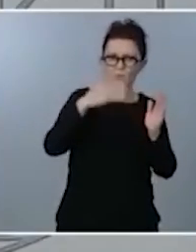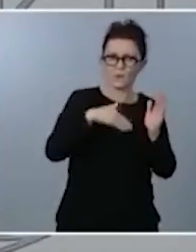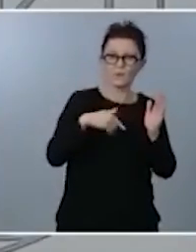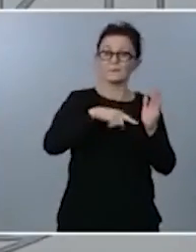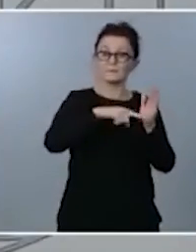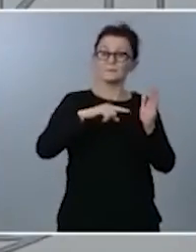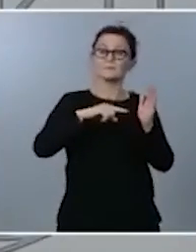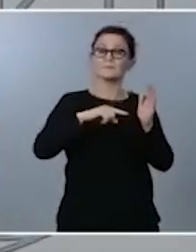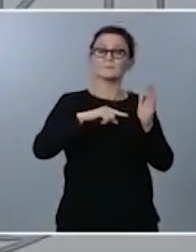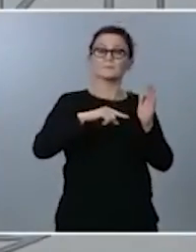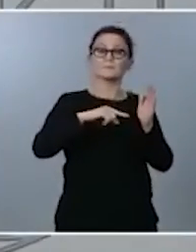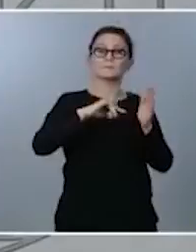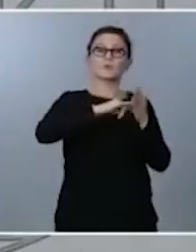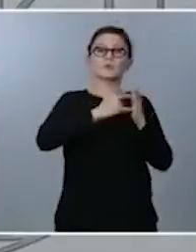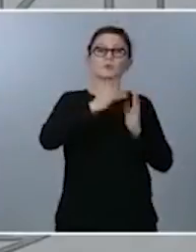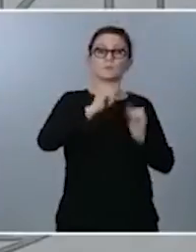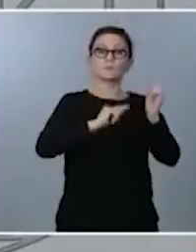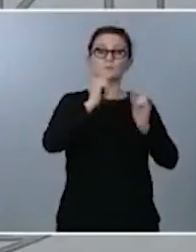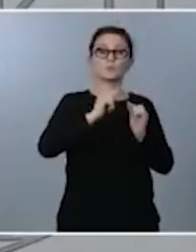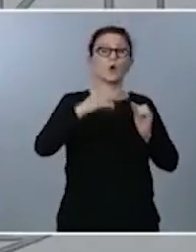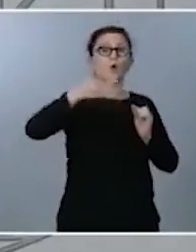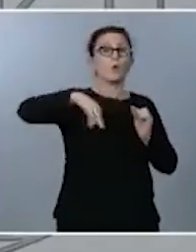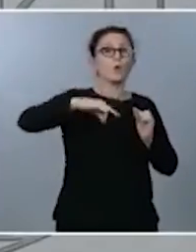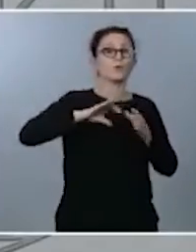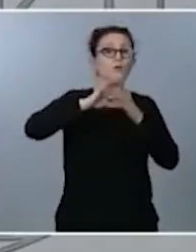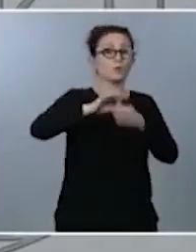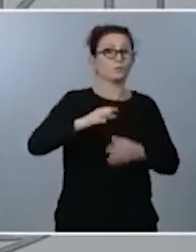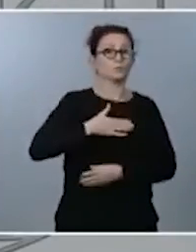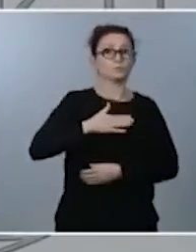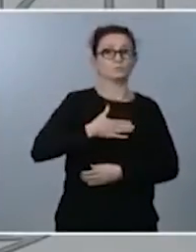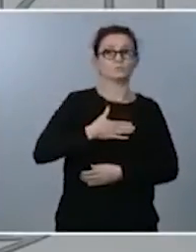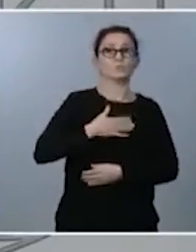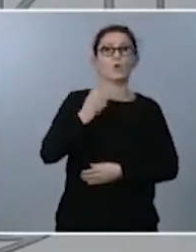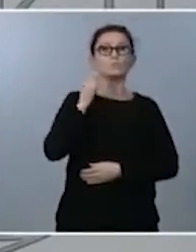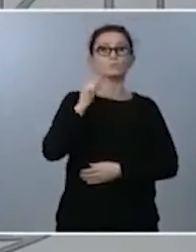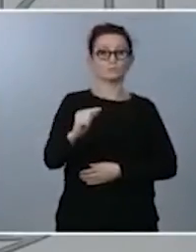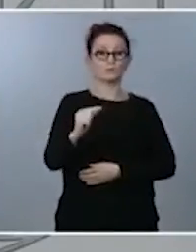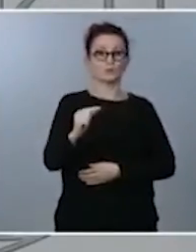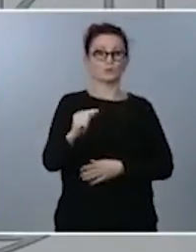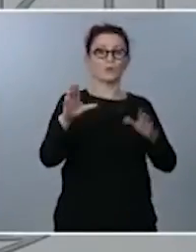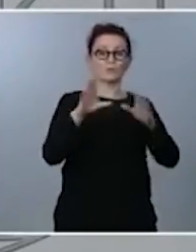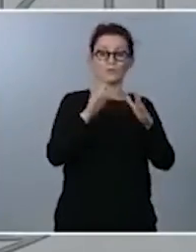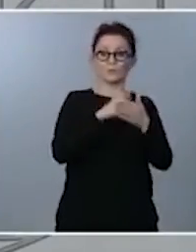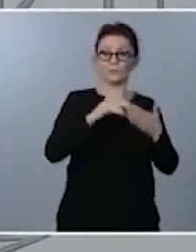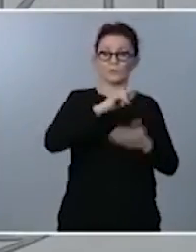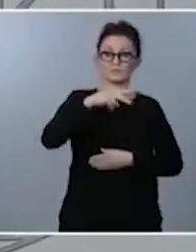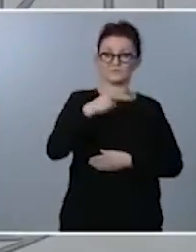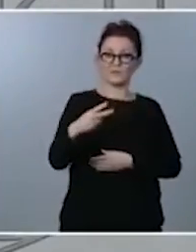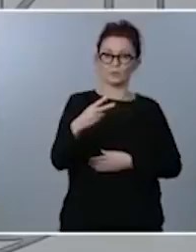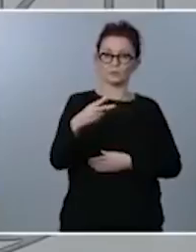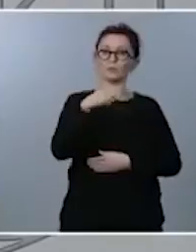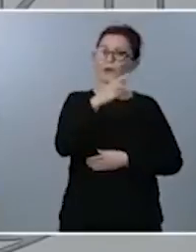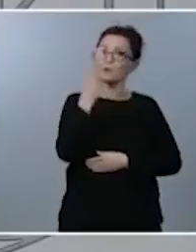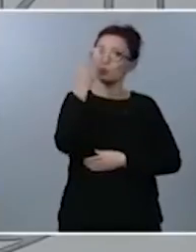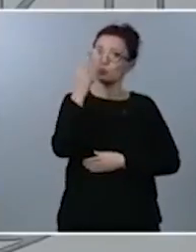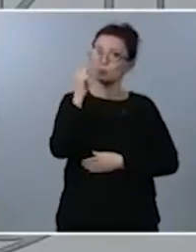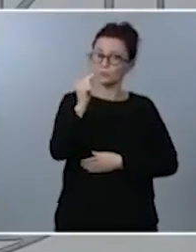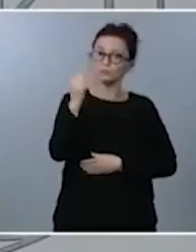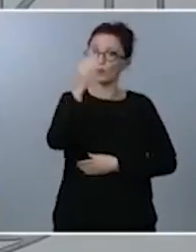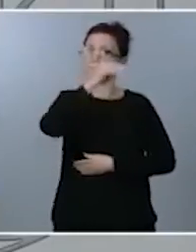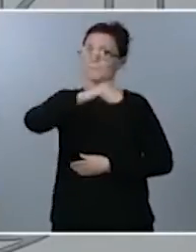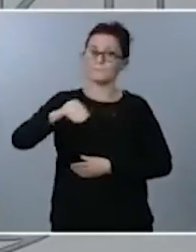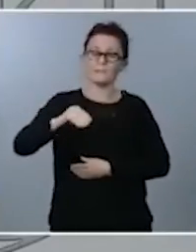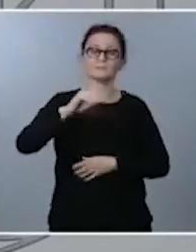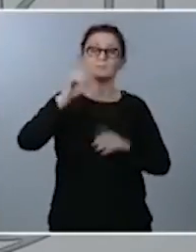subida de un punto al último tramo es decir las rentas por encima de 10 millones de euros y se genera el carácter indefinido